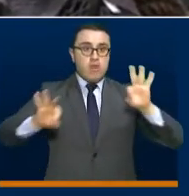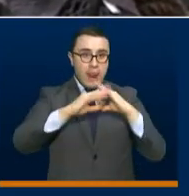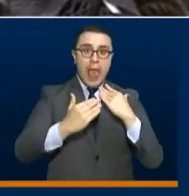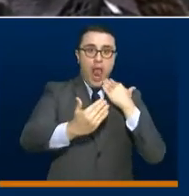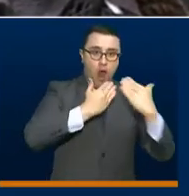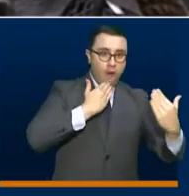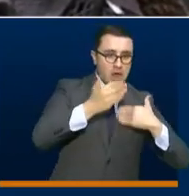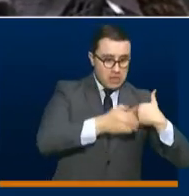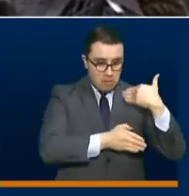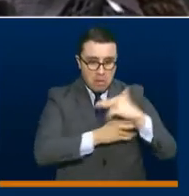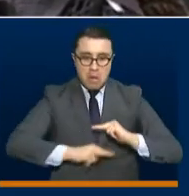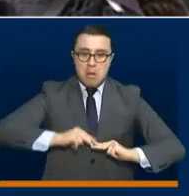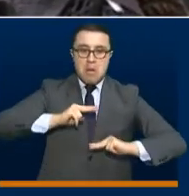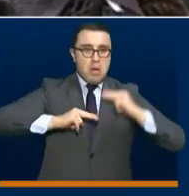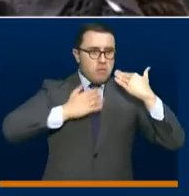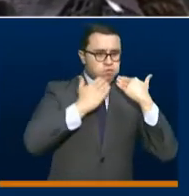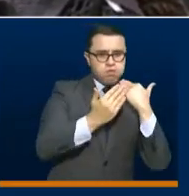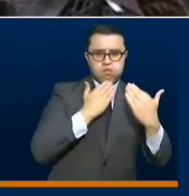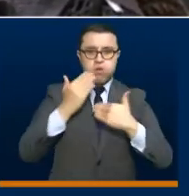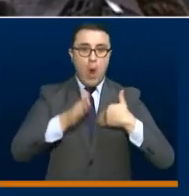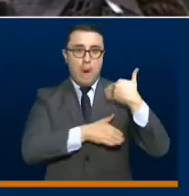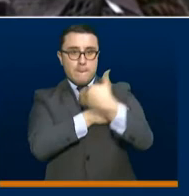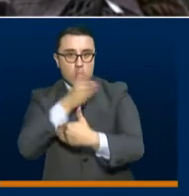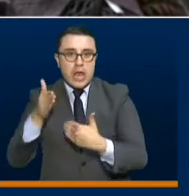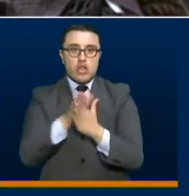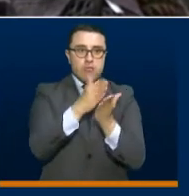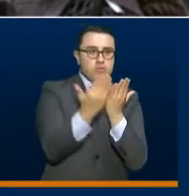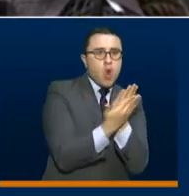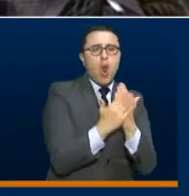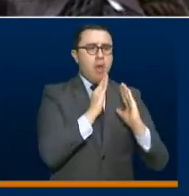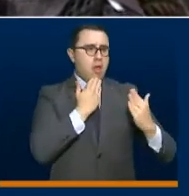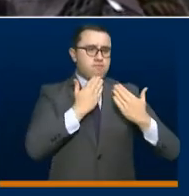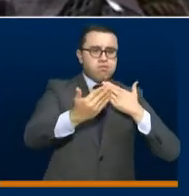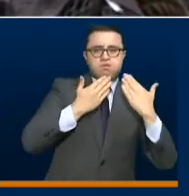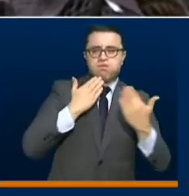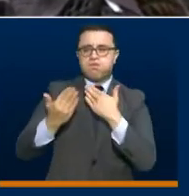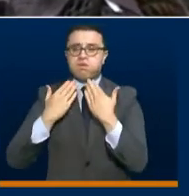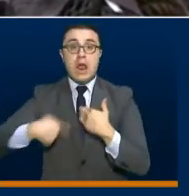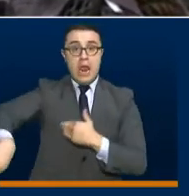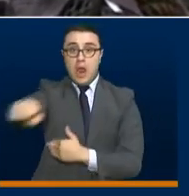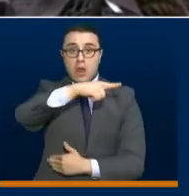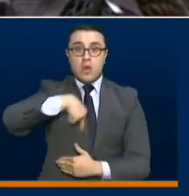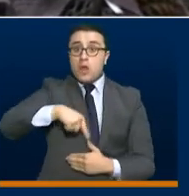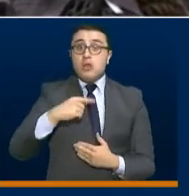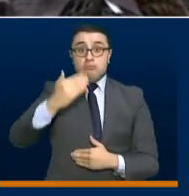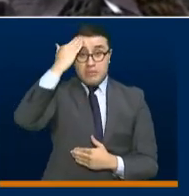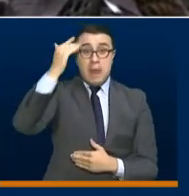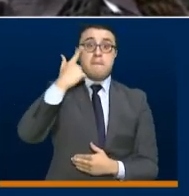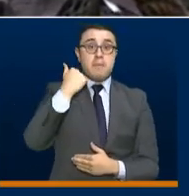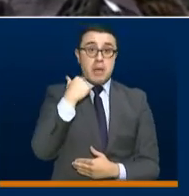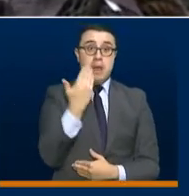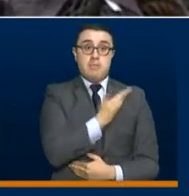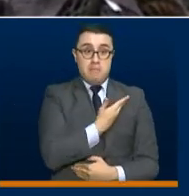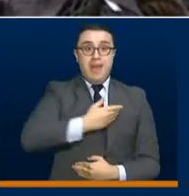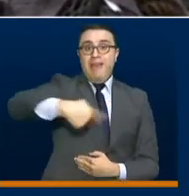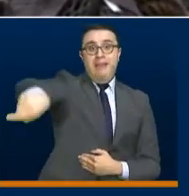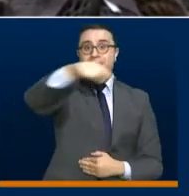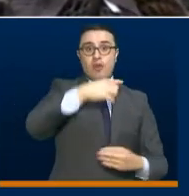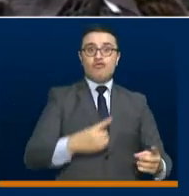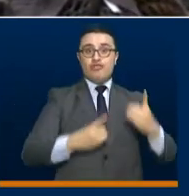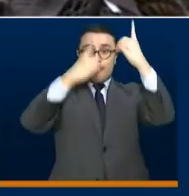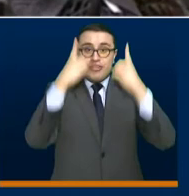confianza en los procesos y en los protocolos? Y, sobre todo, sabemos que los padres son los que toman la última